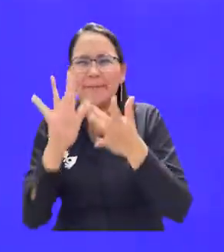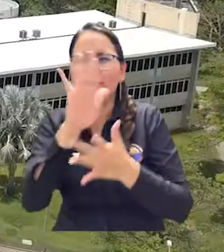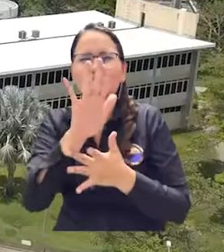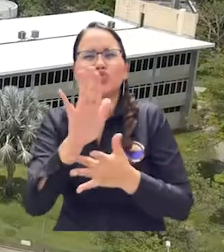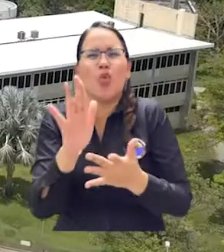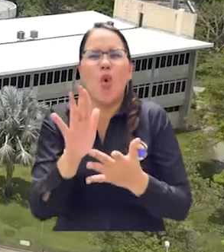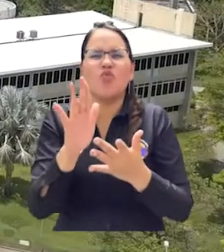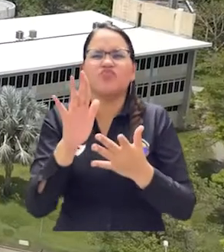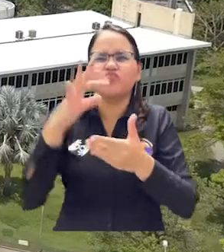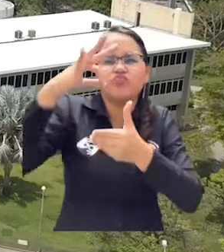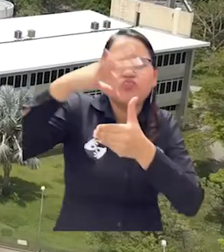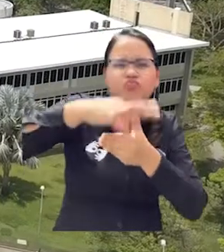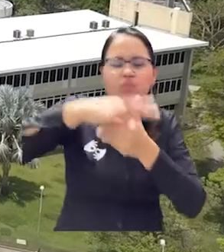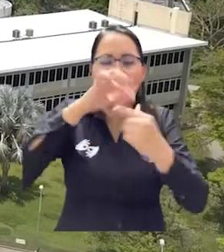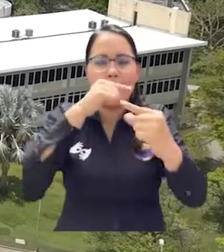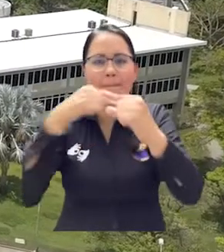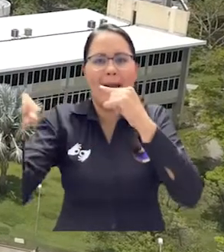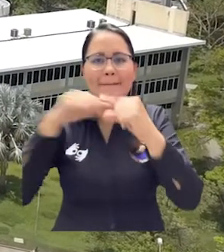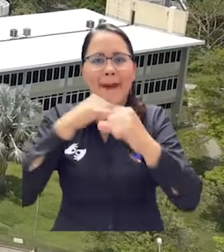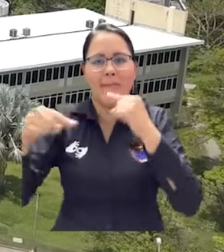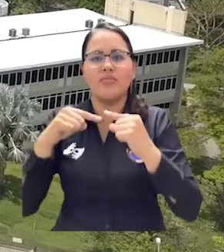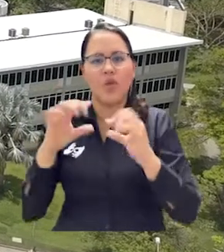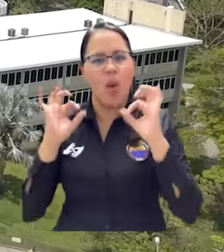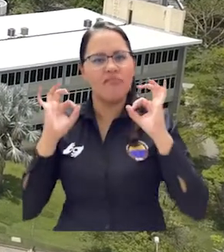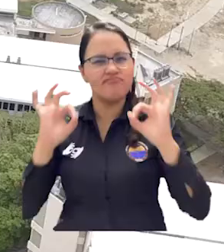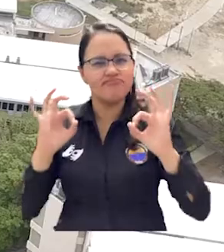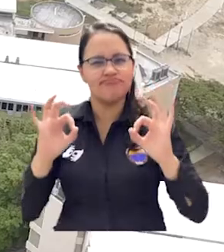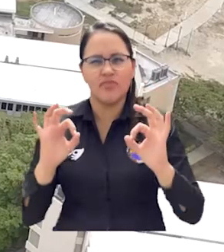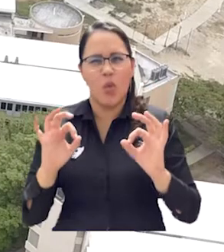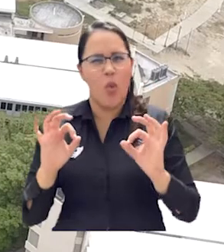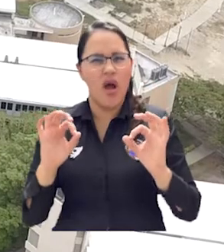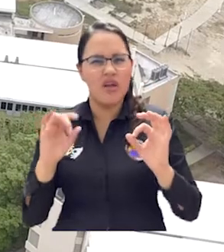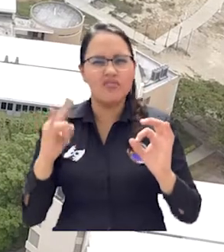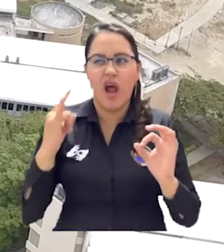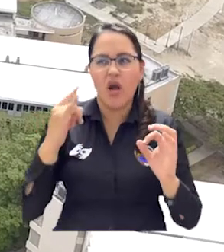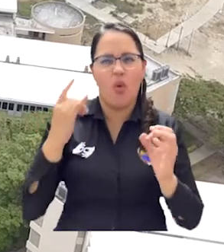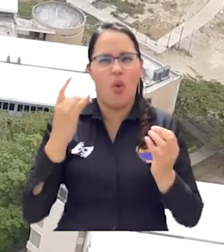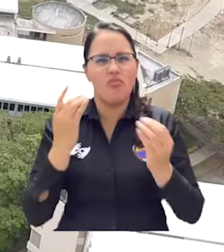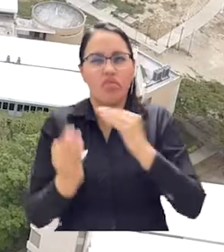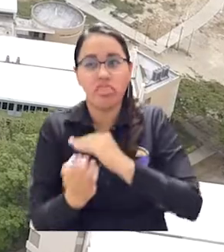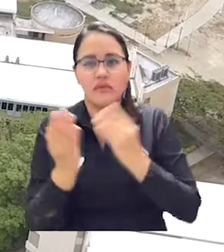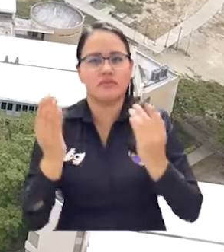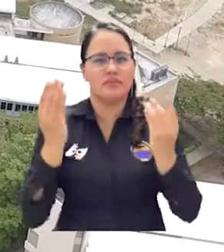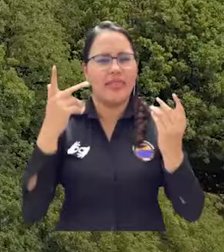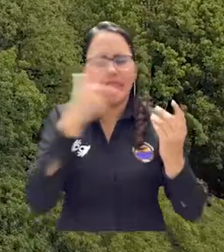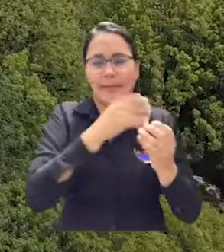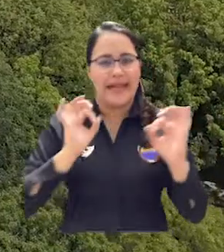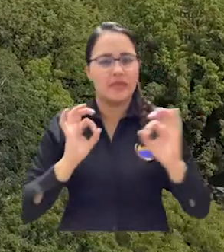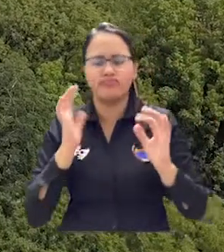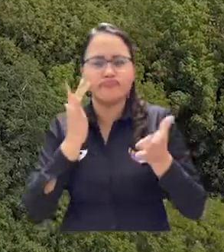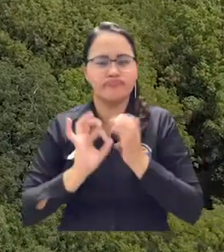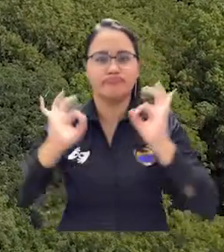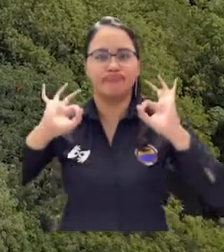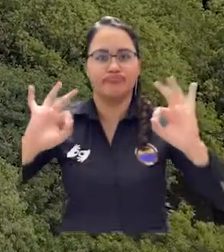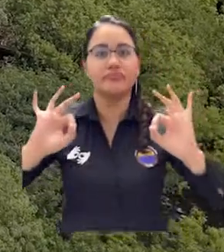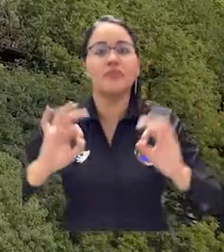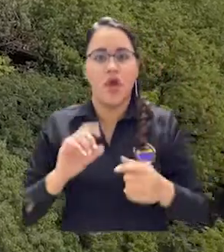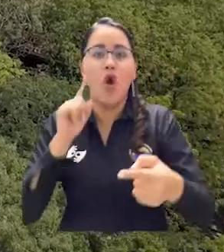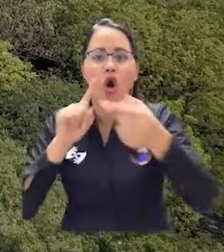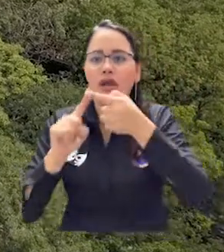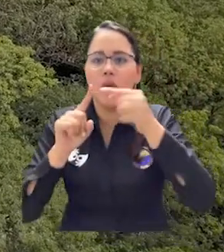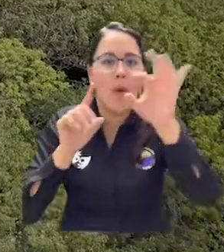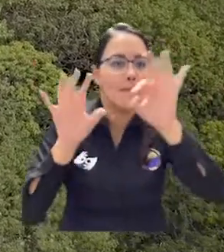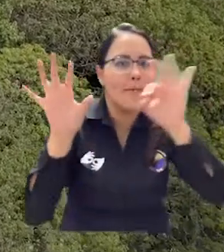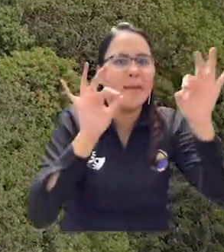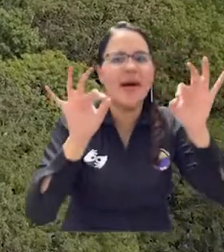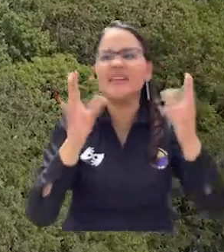permitirá identificar con claridad y en condiciones de igualdad a todos los candidatos que participen en el proceso de consulta para la